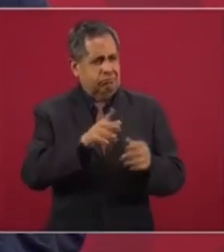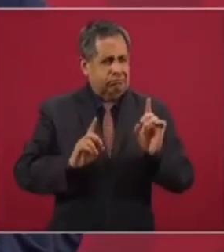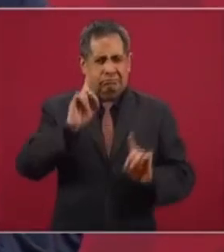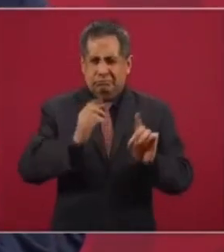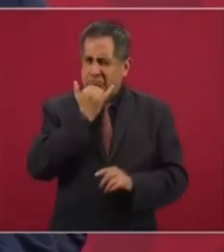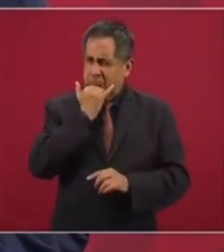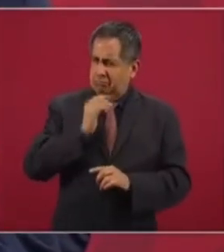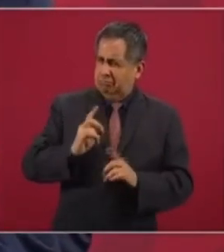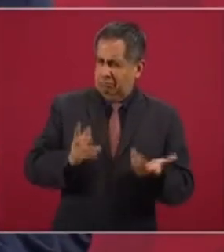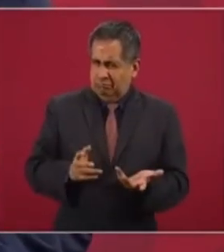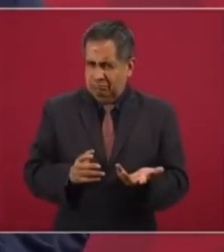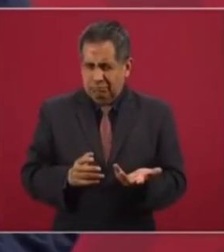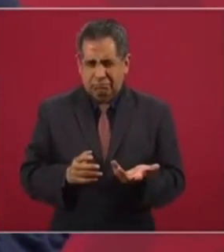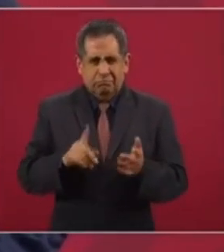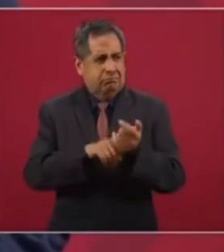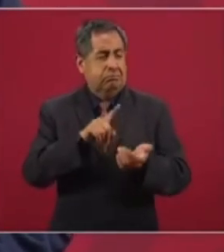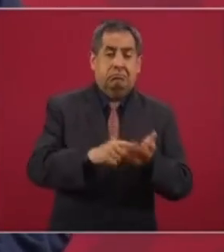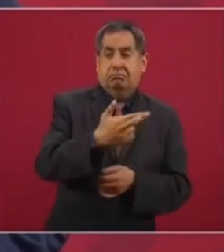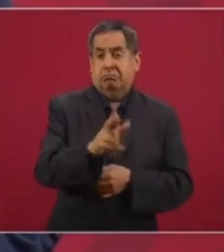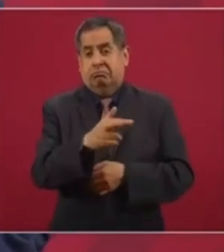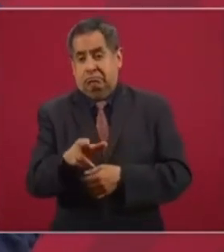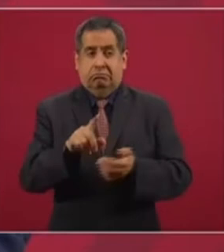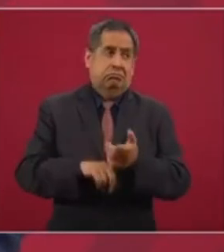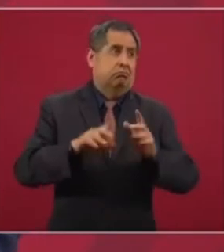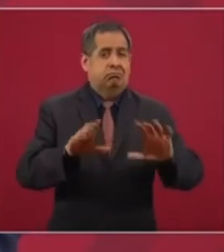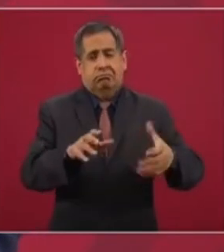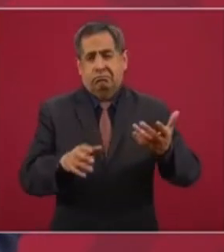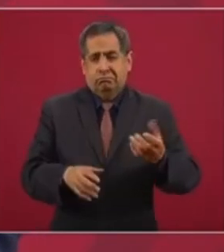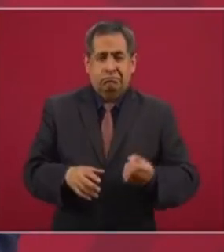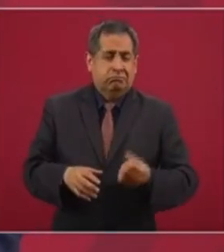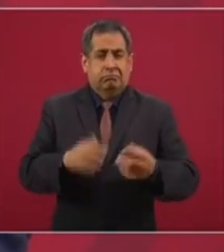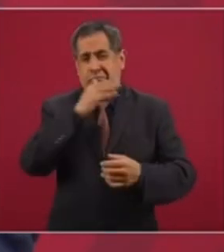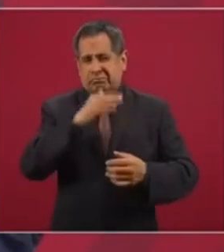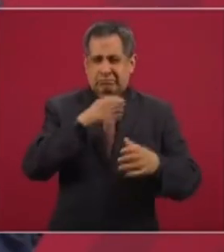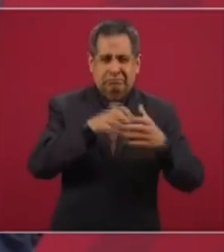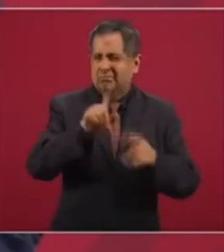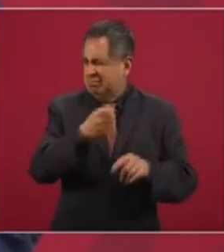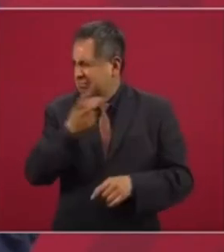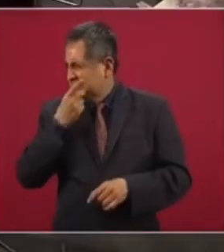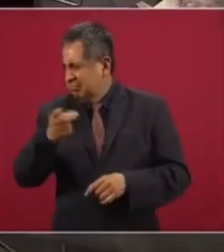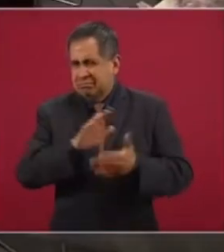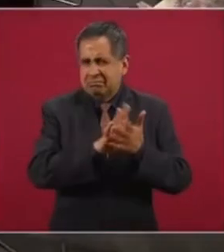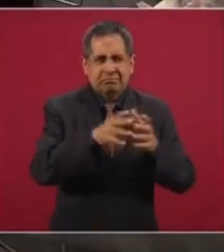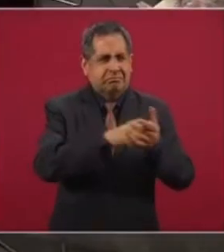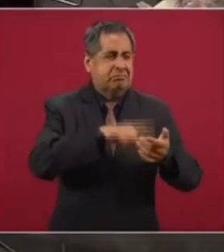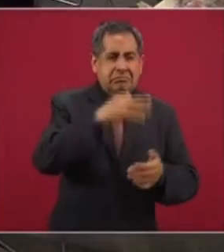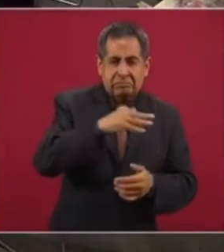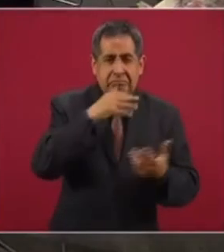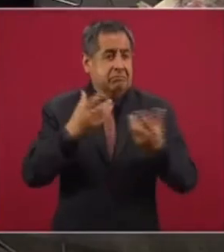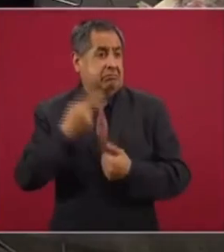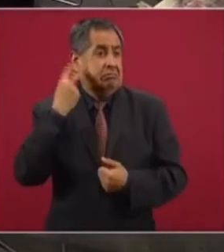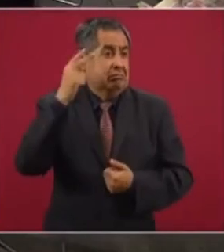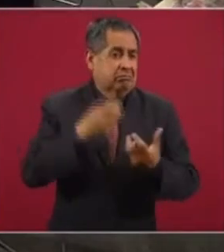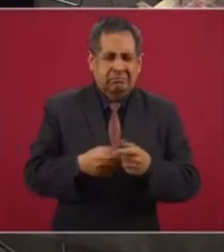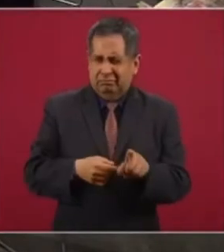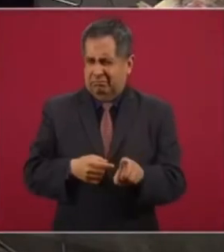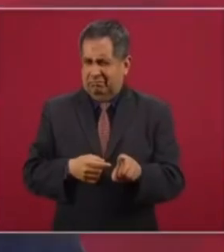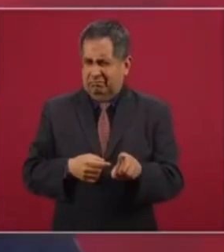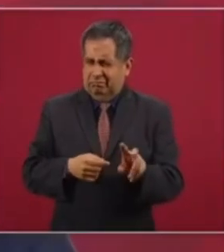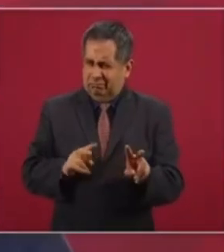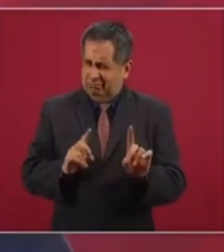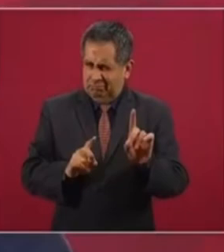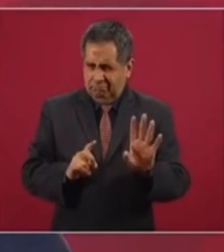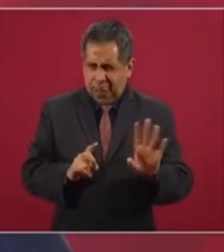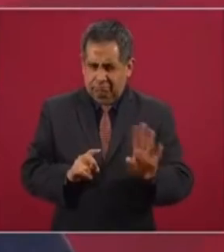No estar en restaurantes, en fiestas se habla de eso, de viajes. Eso está ya.